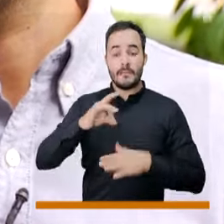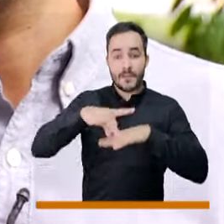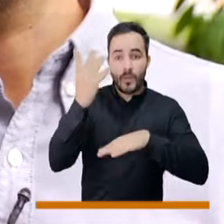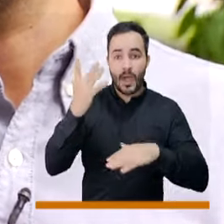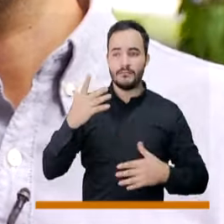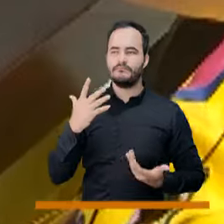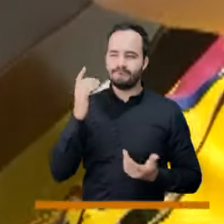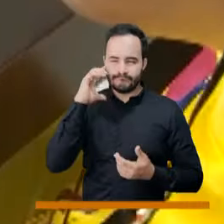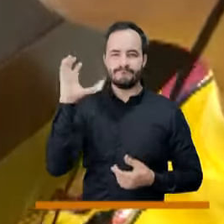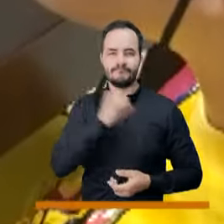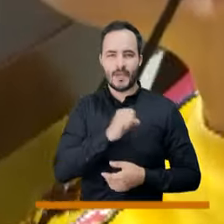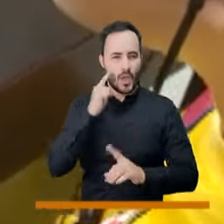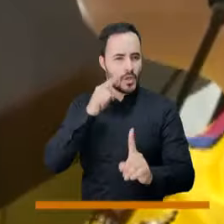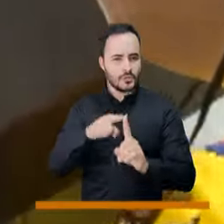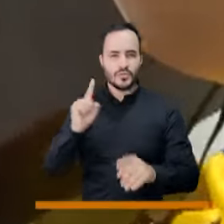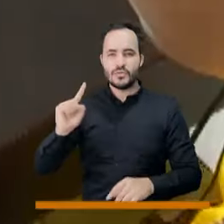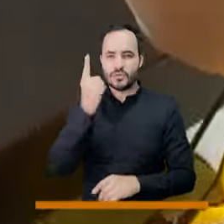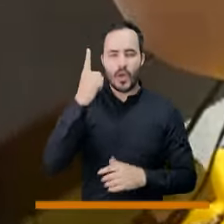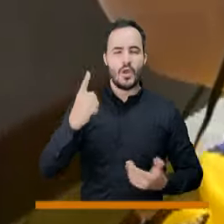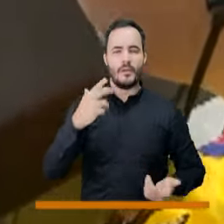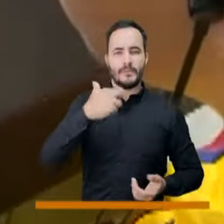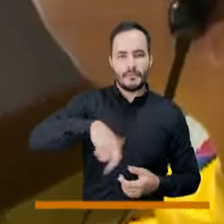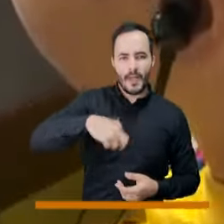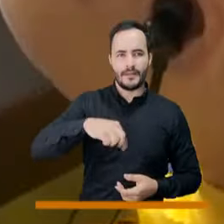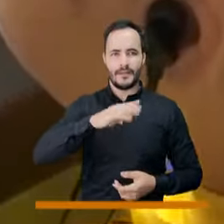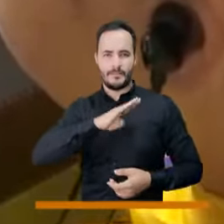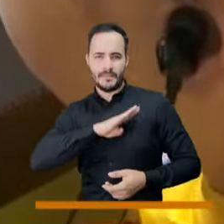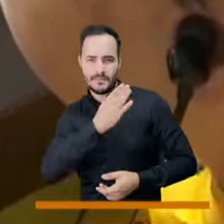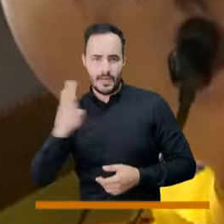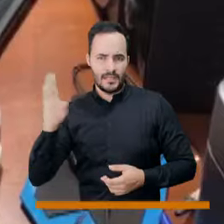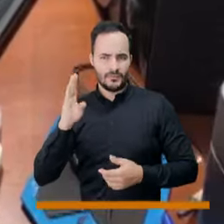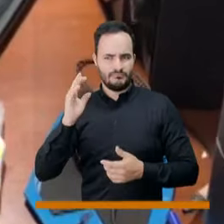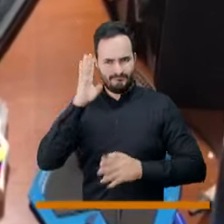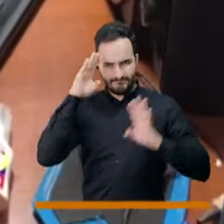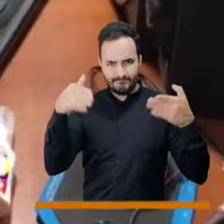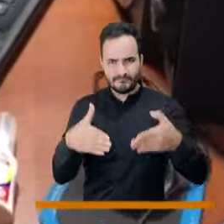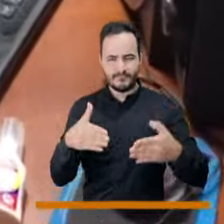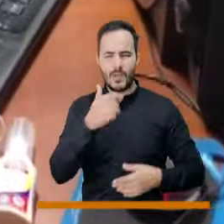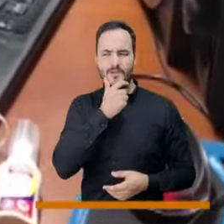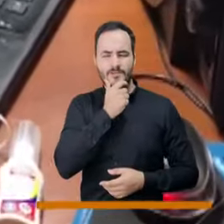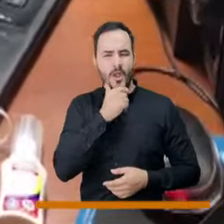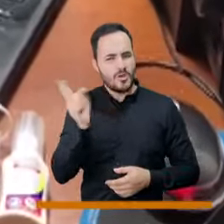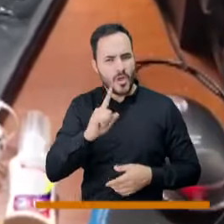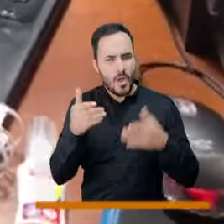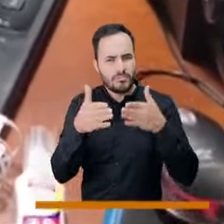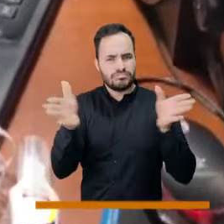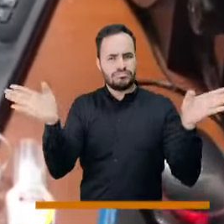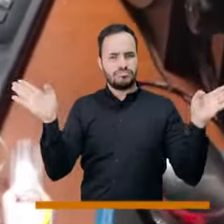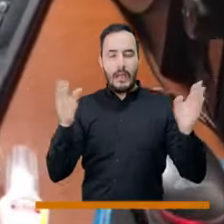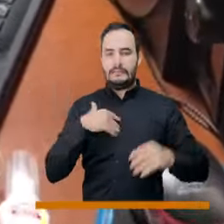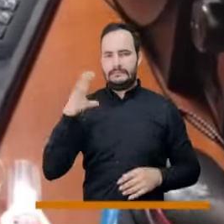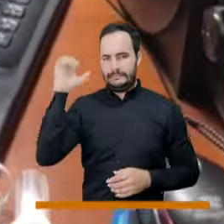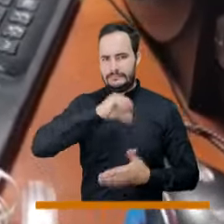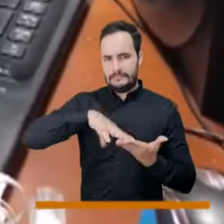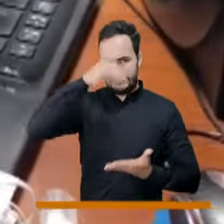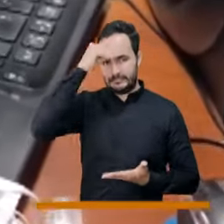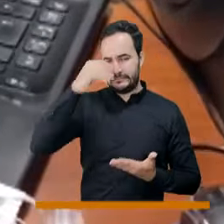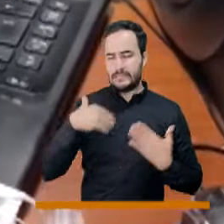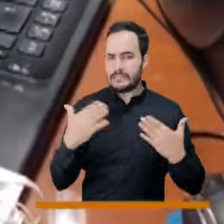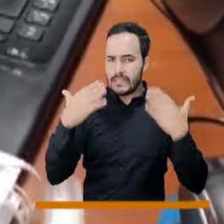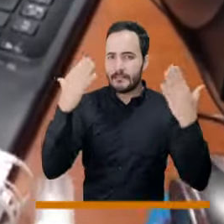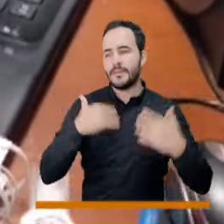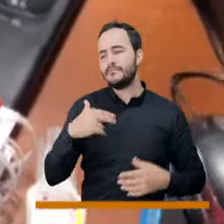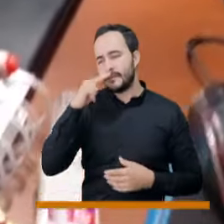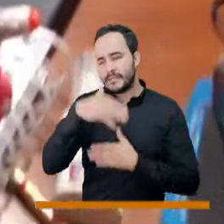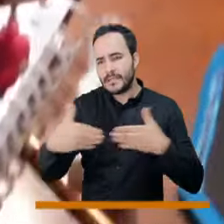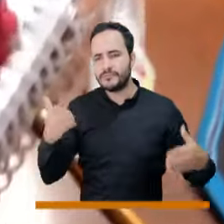y media, que si bien es una herramienta y que la tecnología es muy importante, pero que una educación virtual para estas niñas,